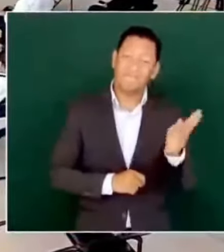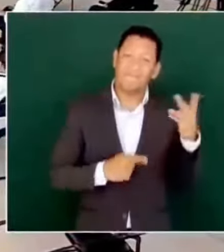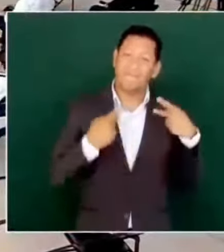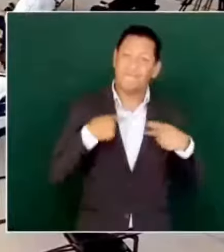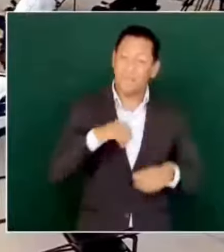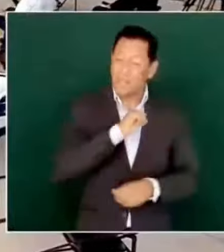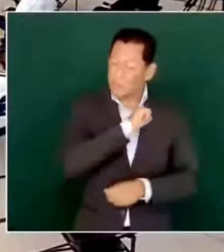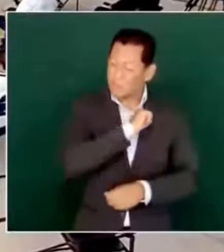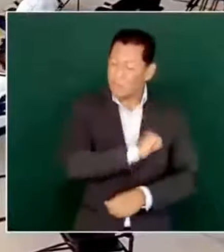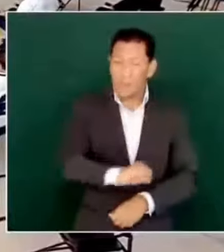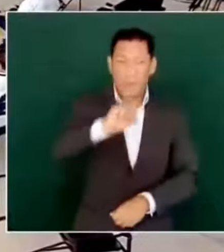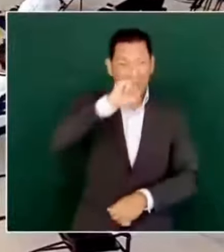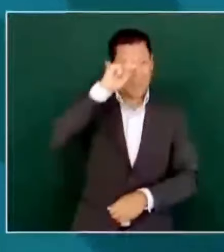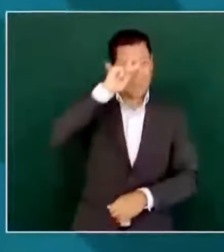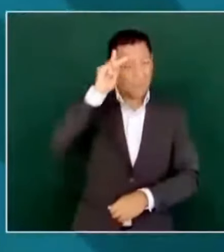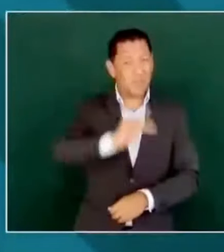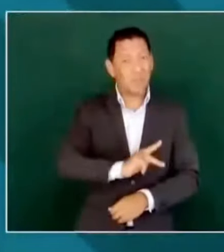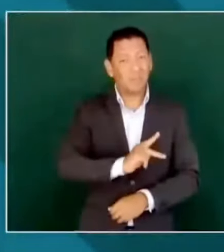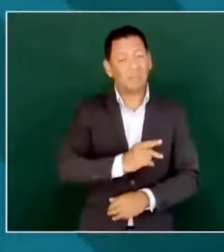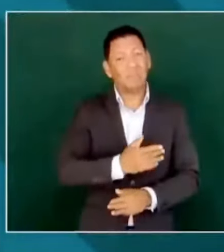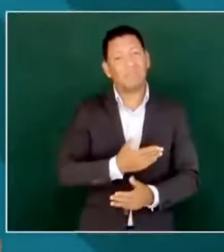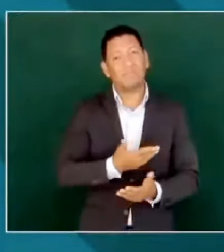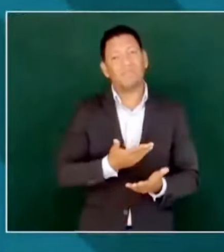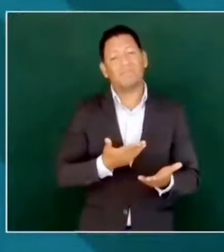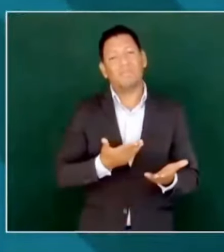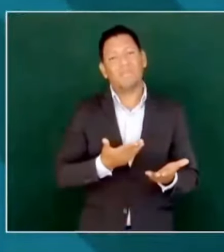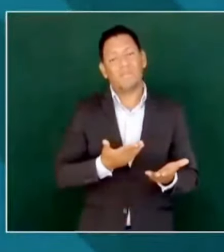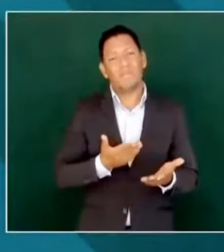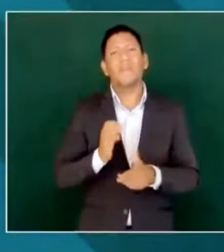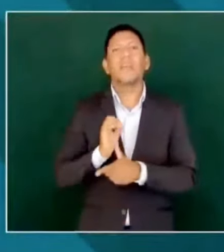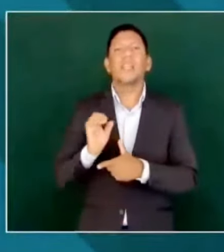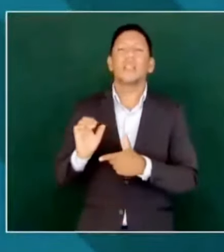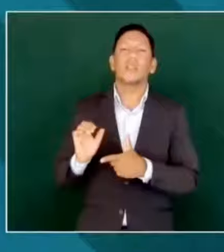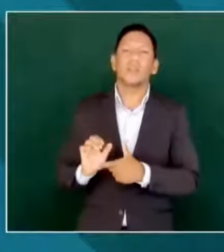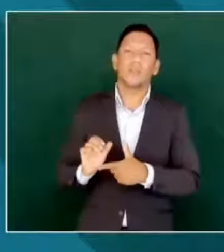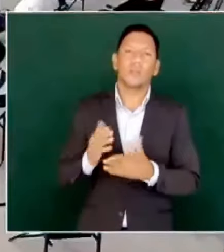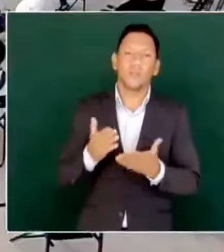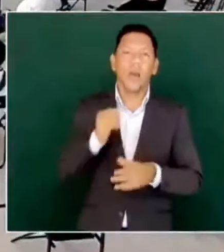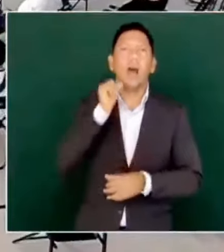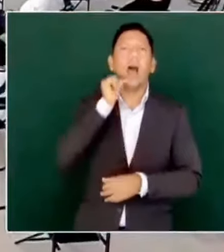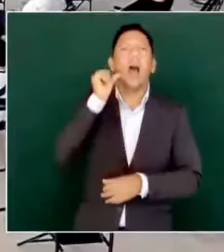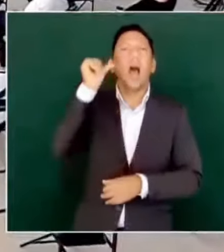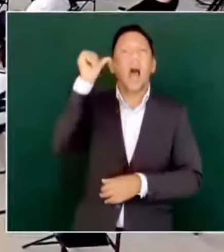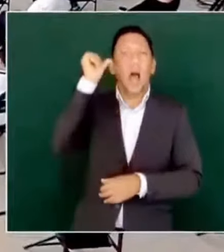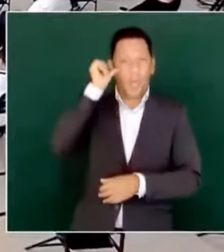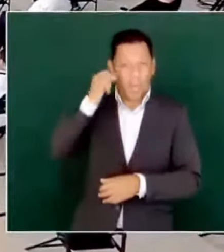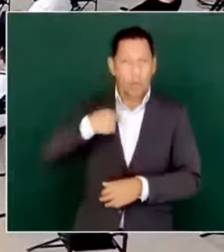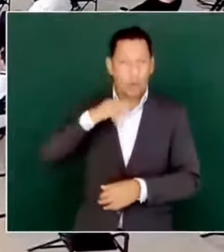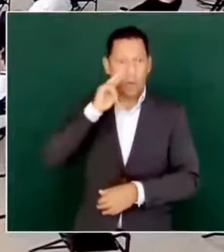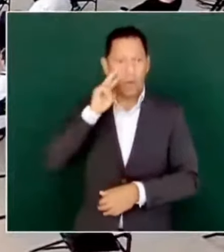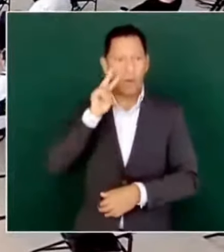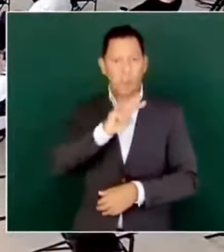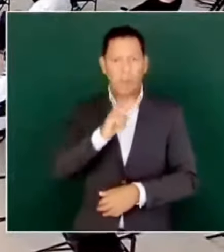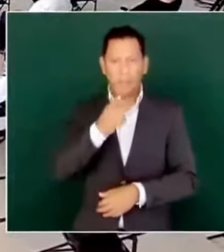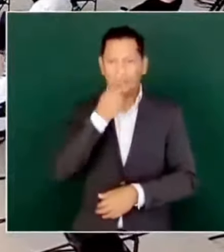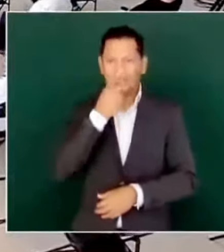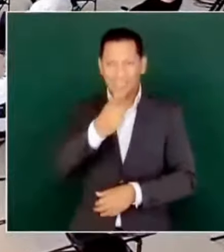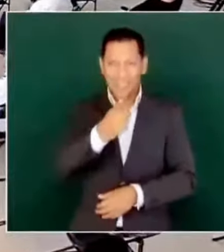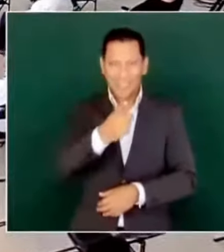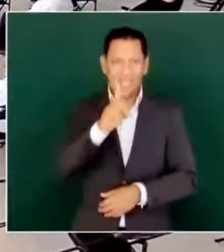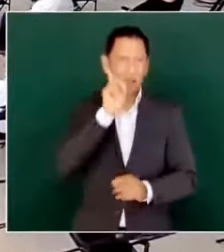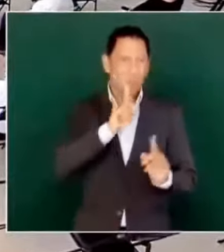Malolandia. Entonces, ayer que vi lo de esa señora,